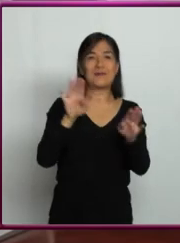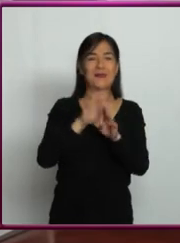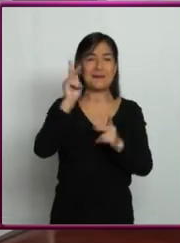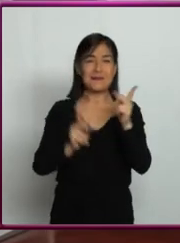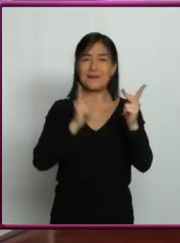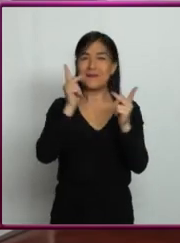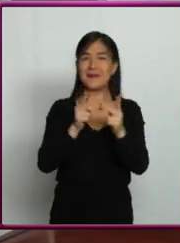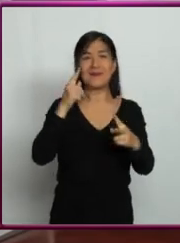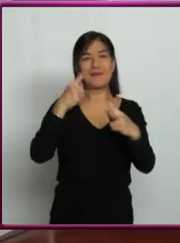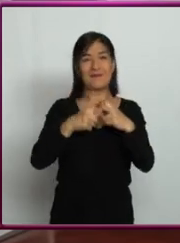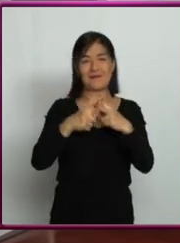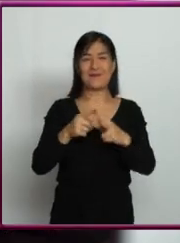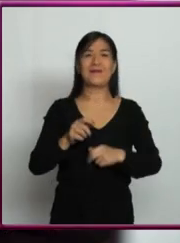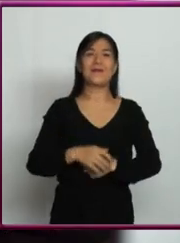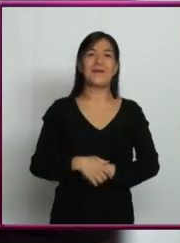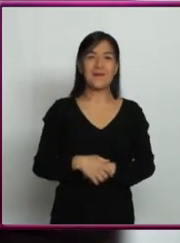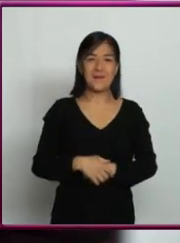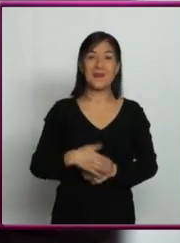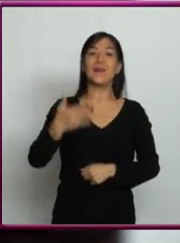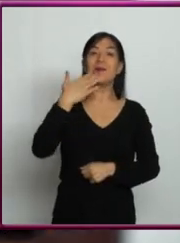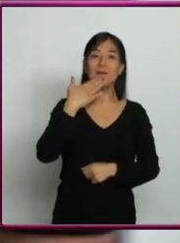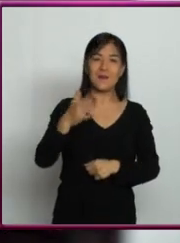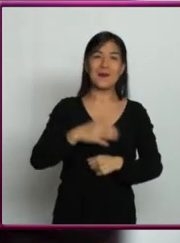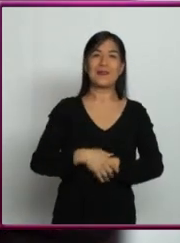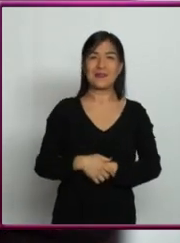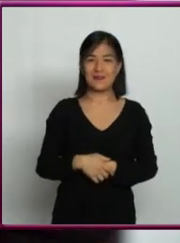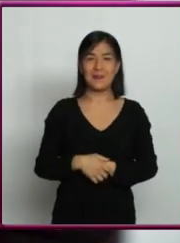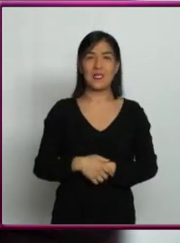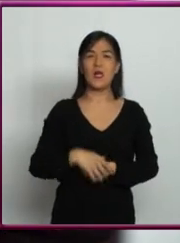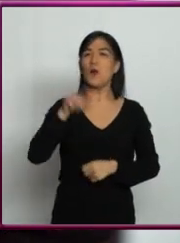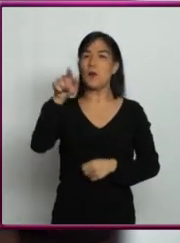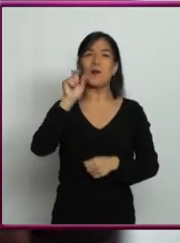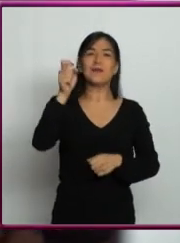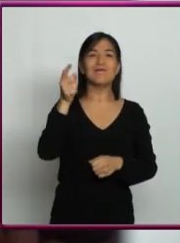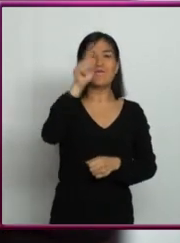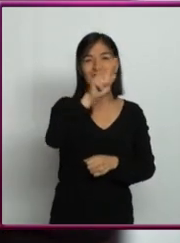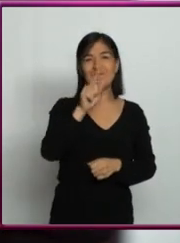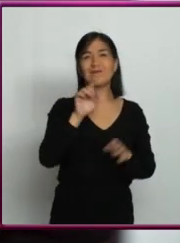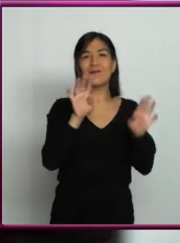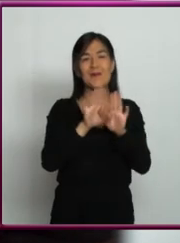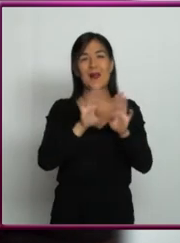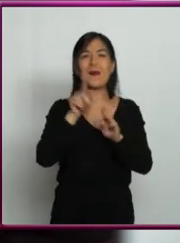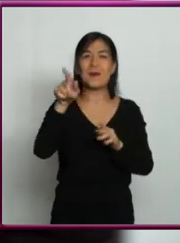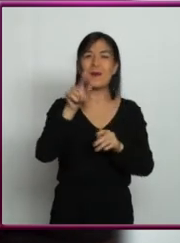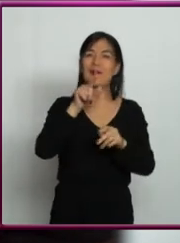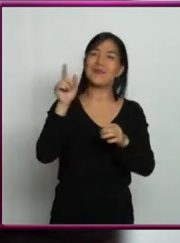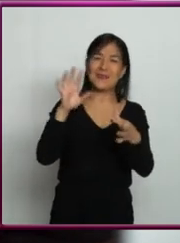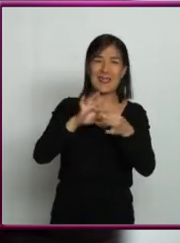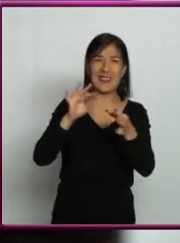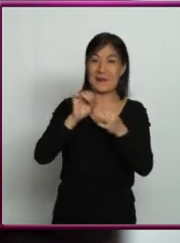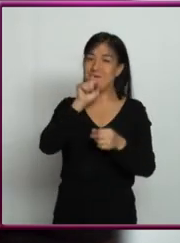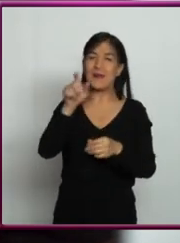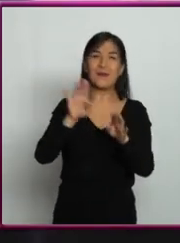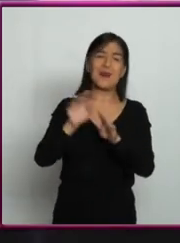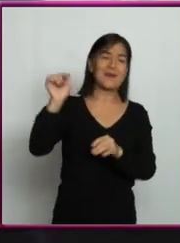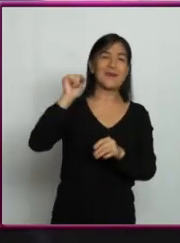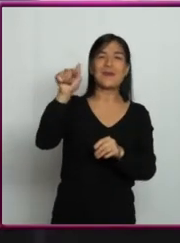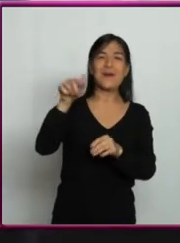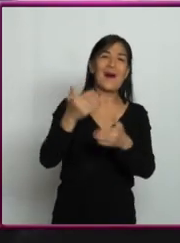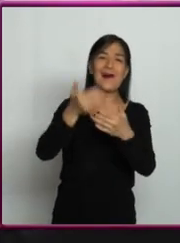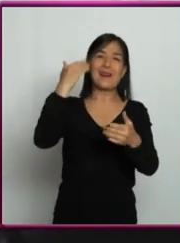la precisión de las matemáticas. Muy bien. Si usted pudiera decirle algo a sí mismo cuando tenía 16 años, ¿qué le dijera?